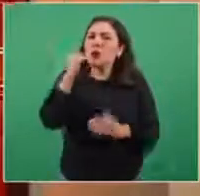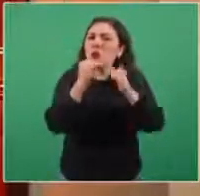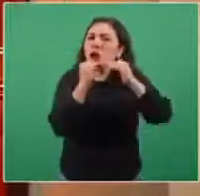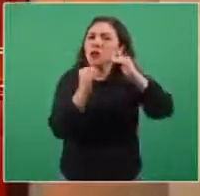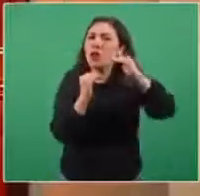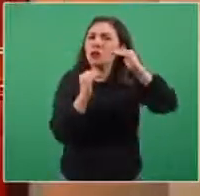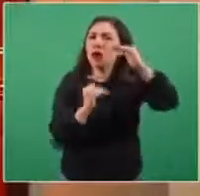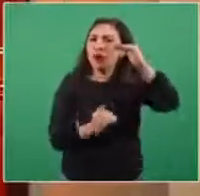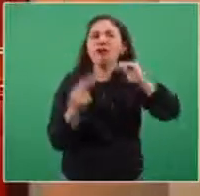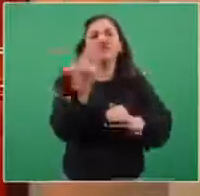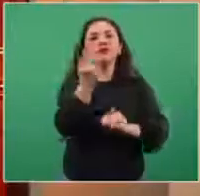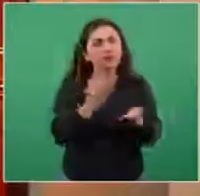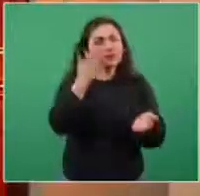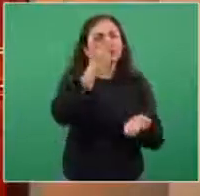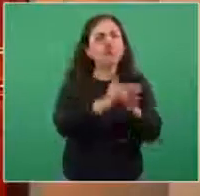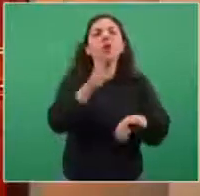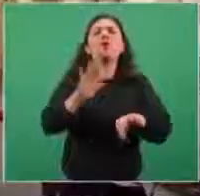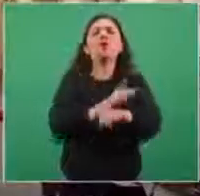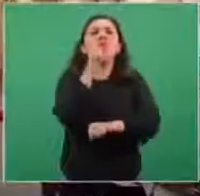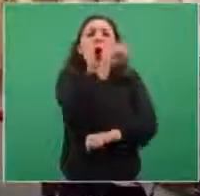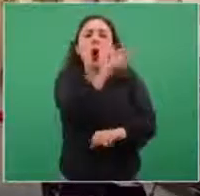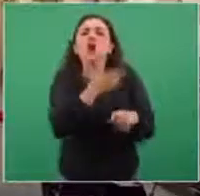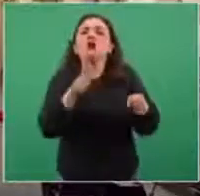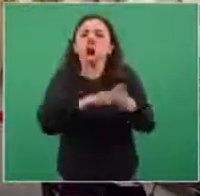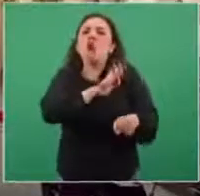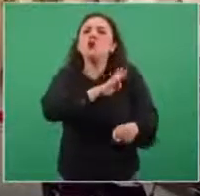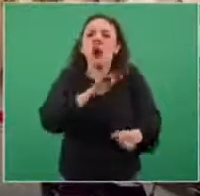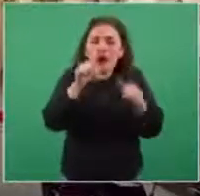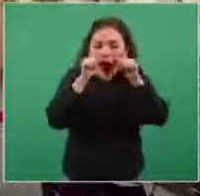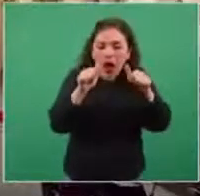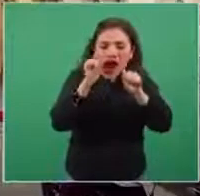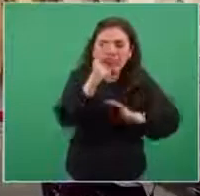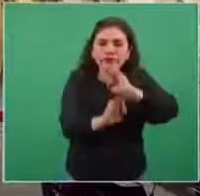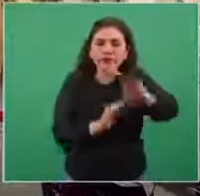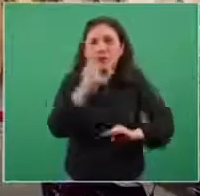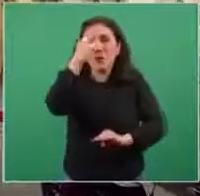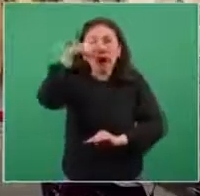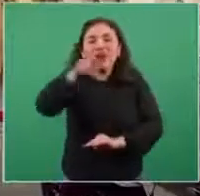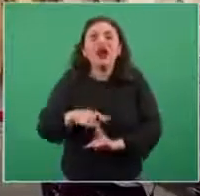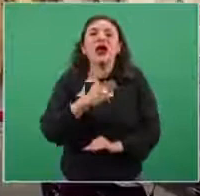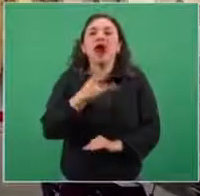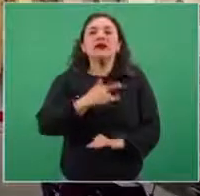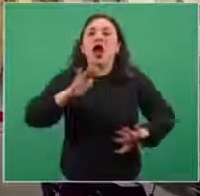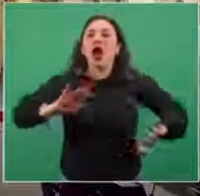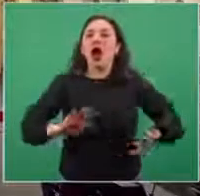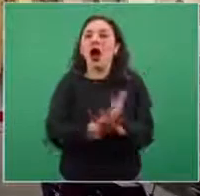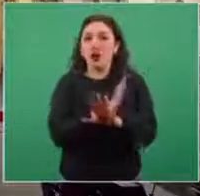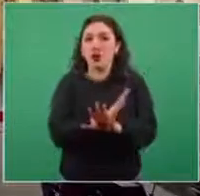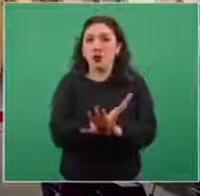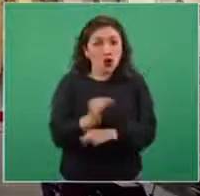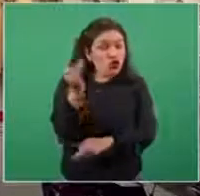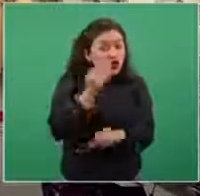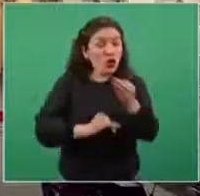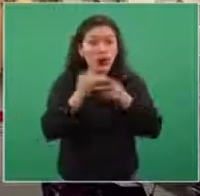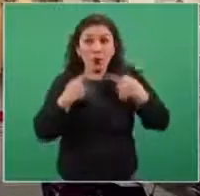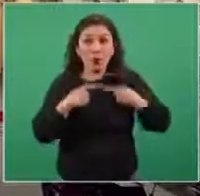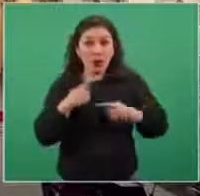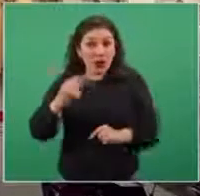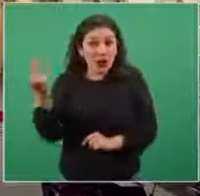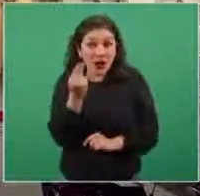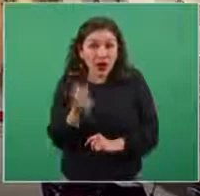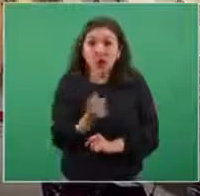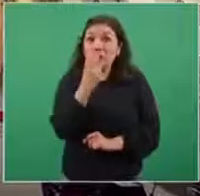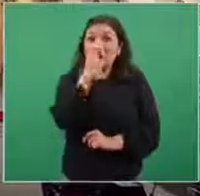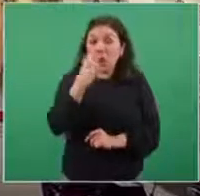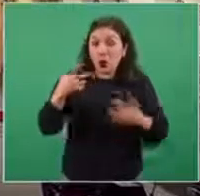Porque en el hospital se le pueden dar medidas adicionales que realmente hacen un cambio. No todas las personas requieren un